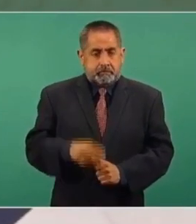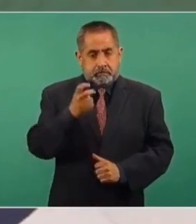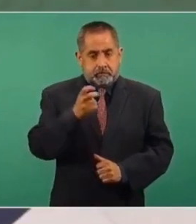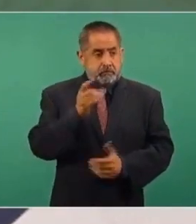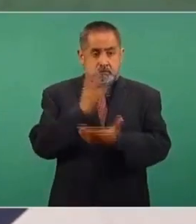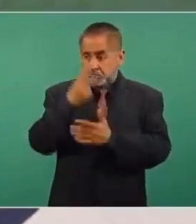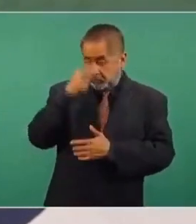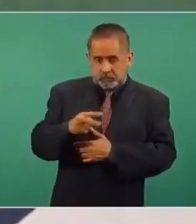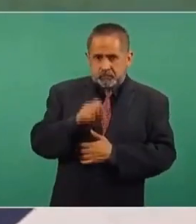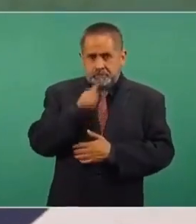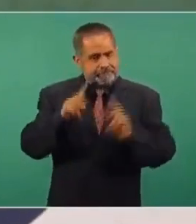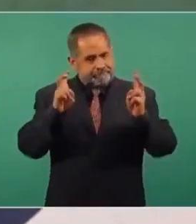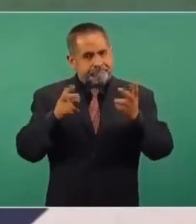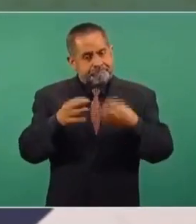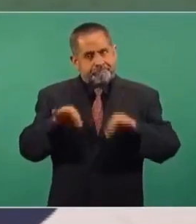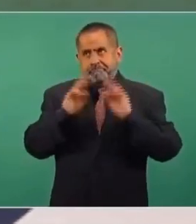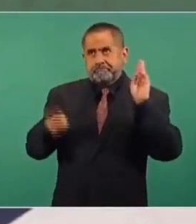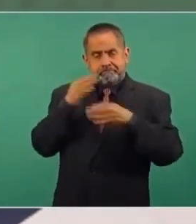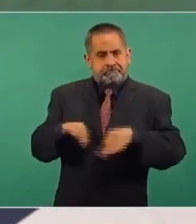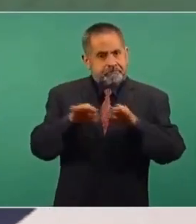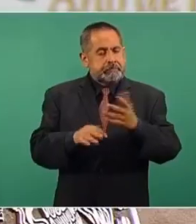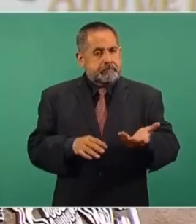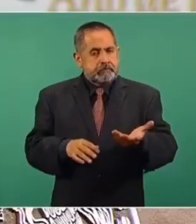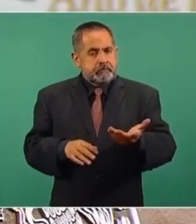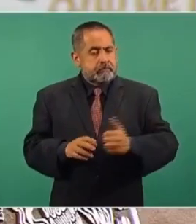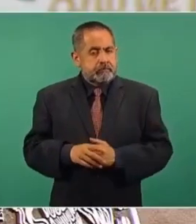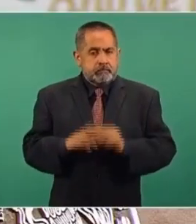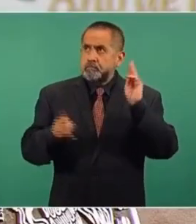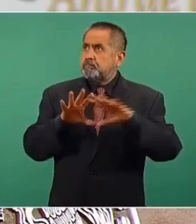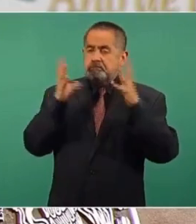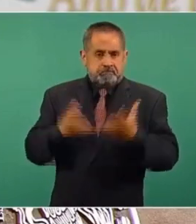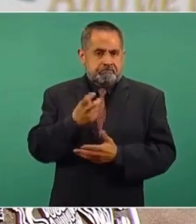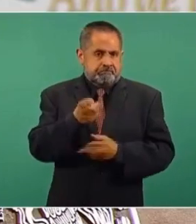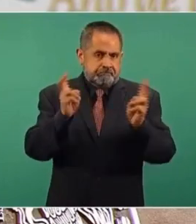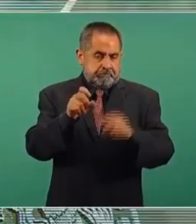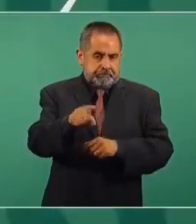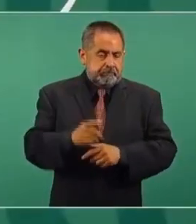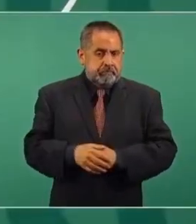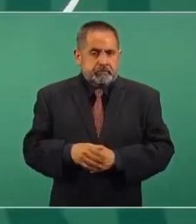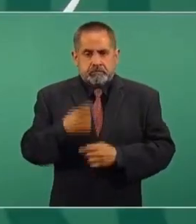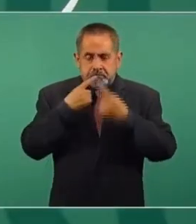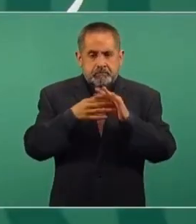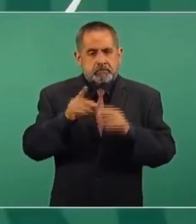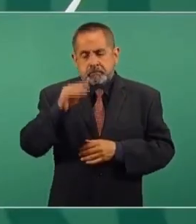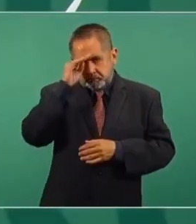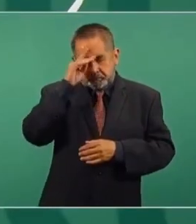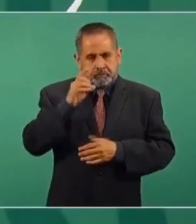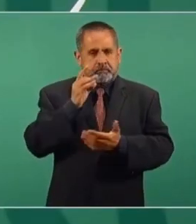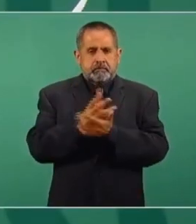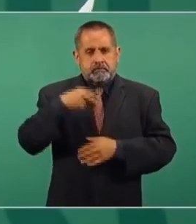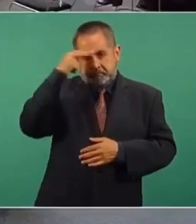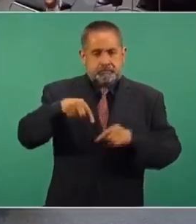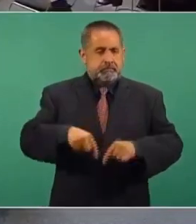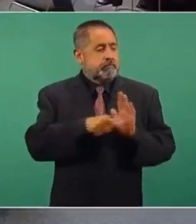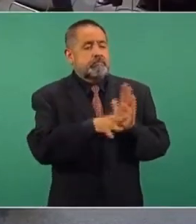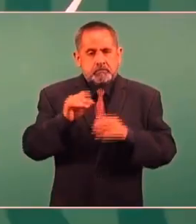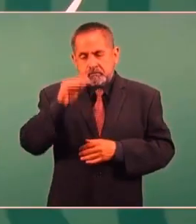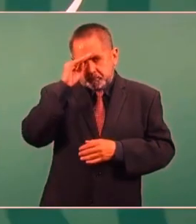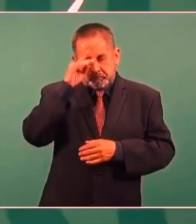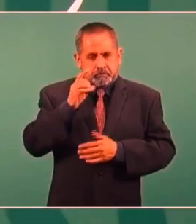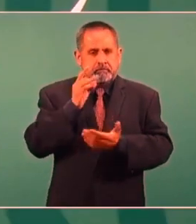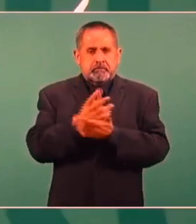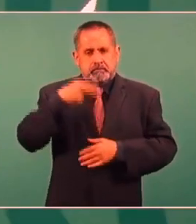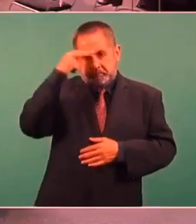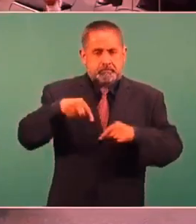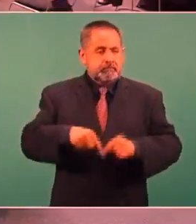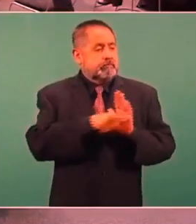Entonces, no es nada más México, son temas importantes a nivel mundial. Para que no se vaya a pensar que nada más es el reformo. Se